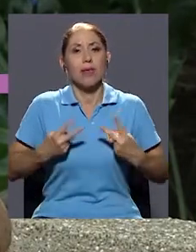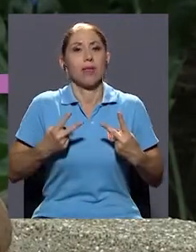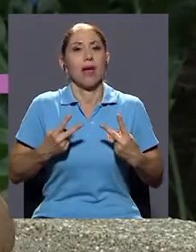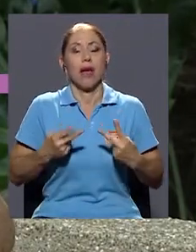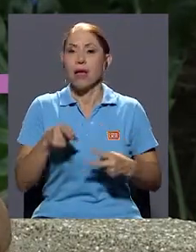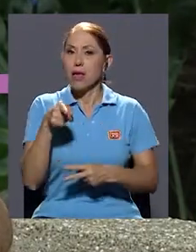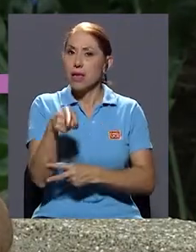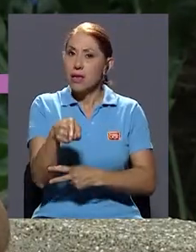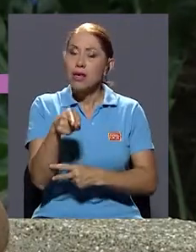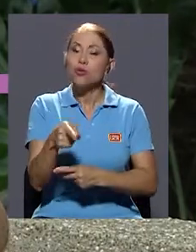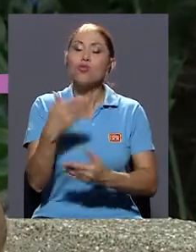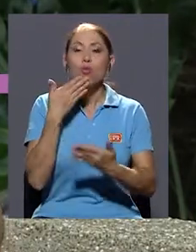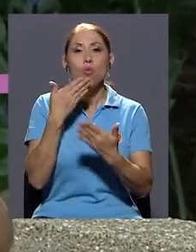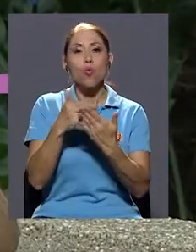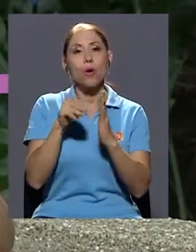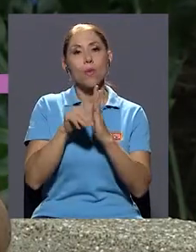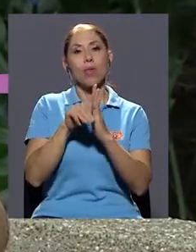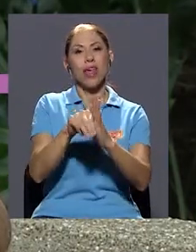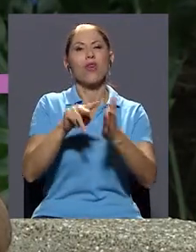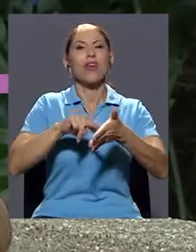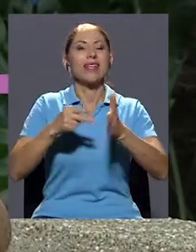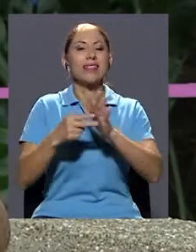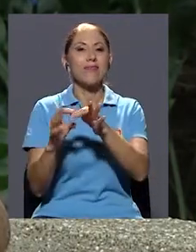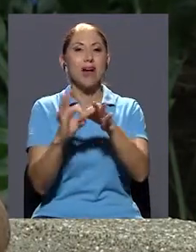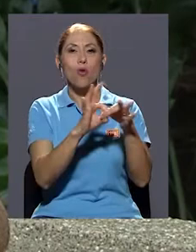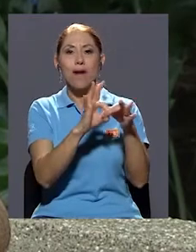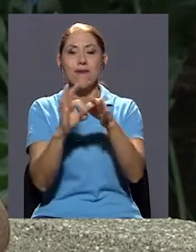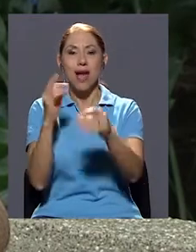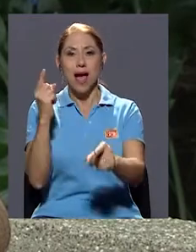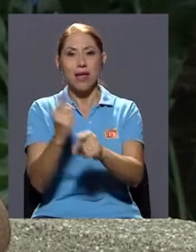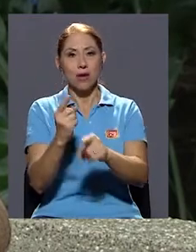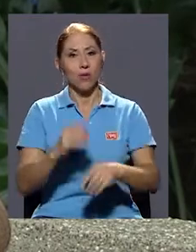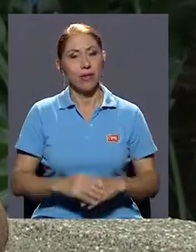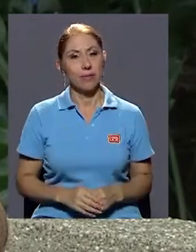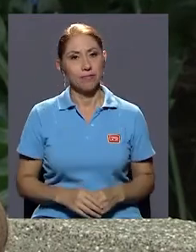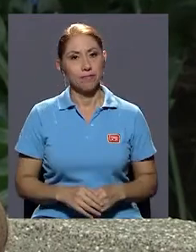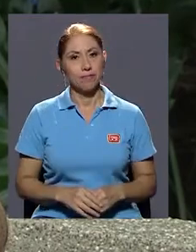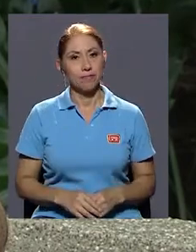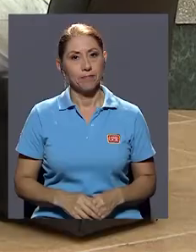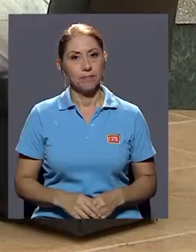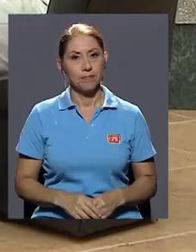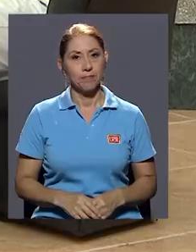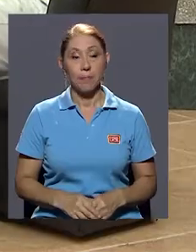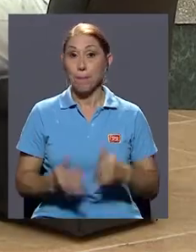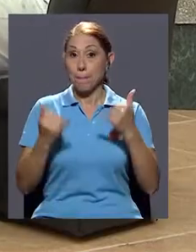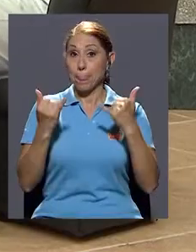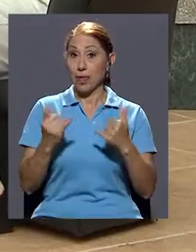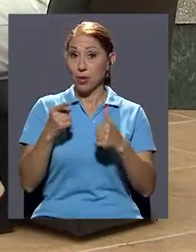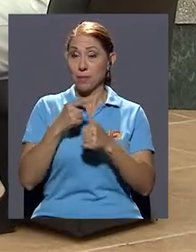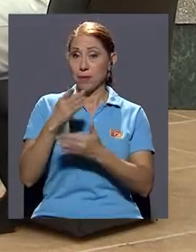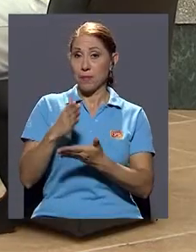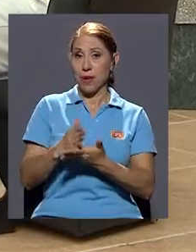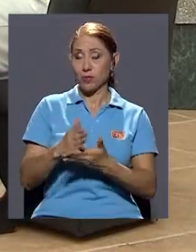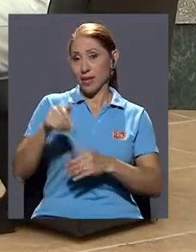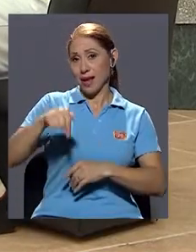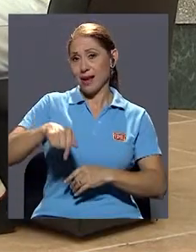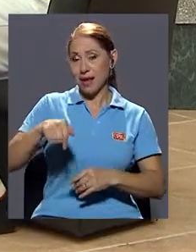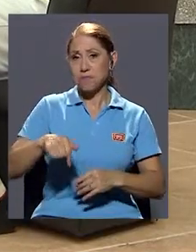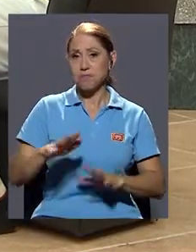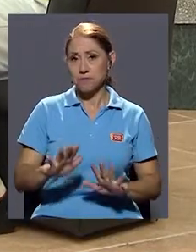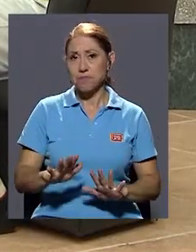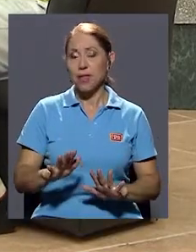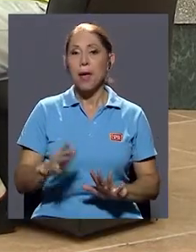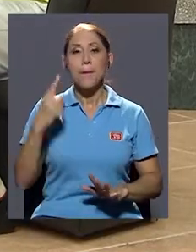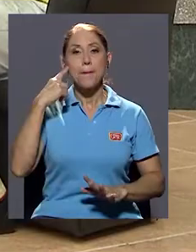dando un muy buen modelo de lo que es una relación adecuada. Vamos a hacer una primera pausa acá,